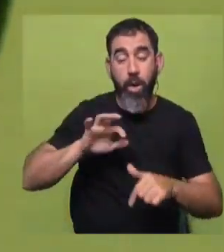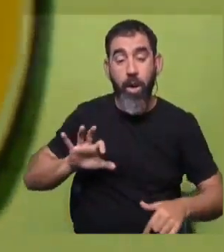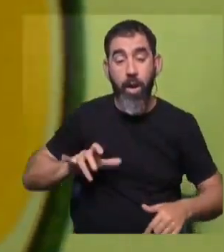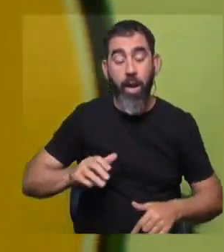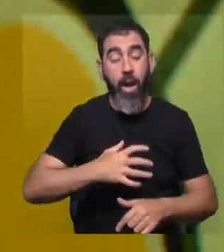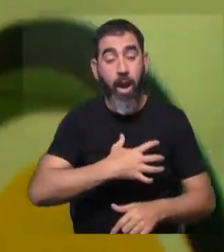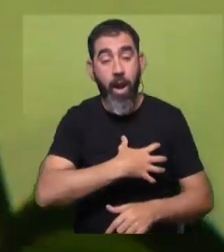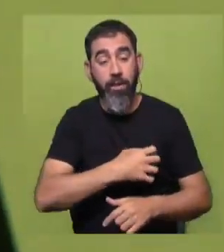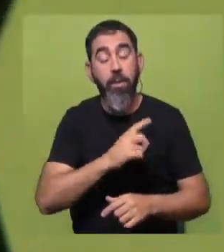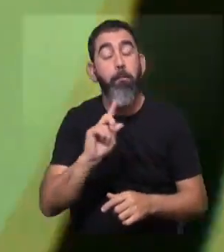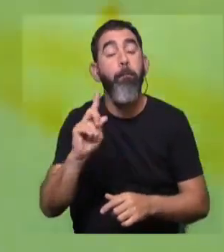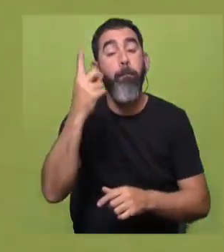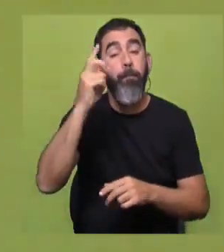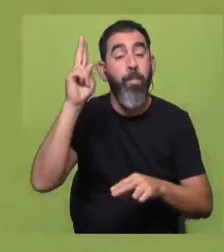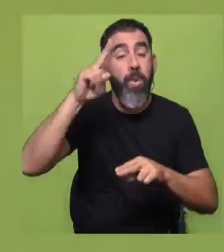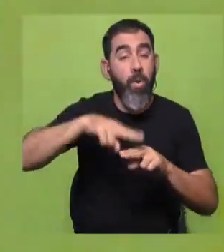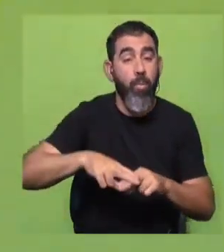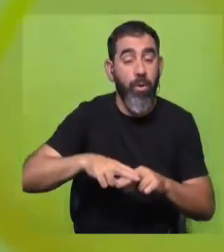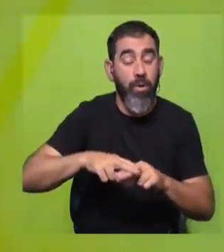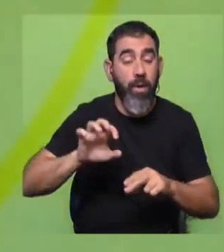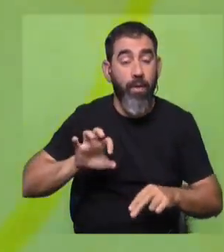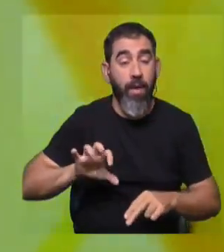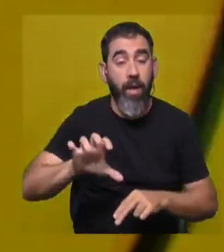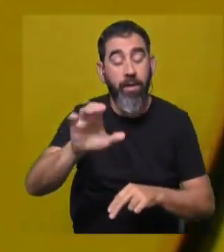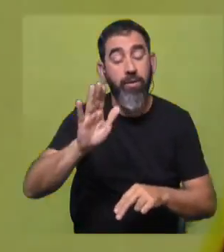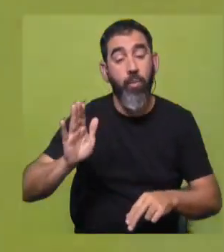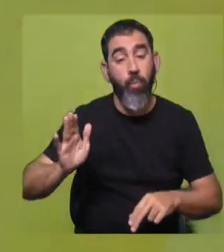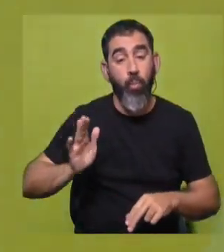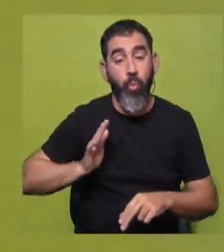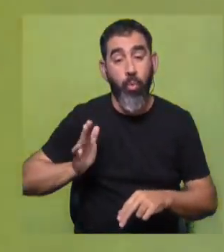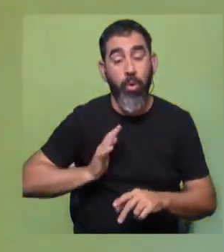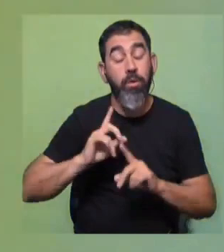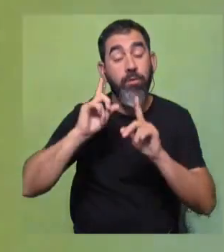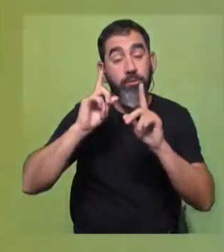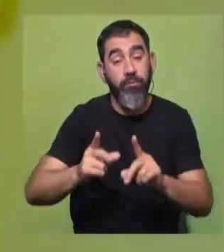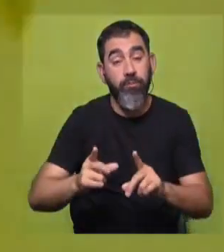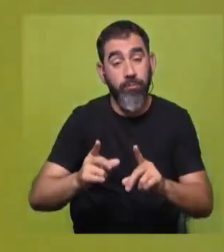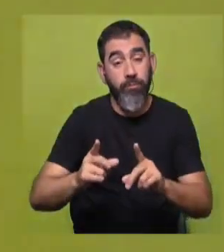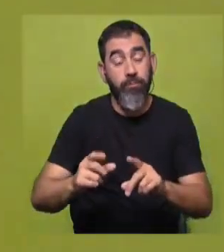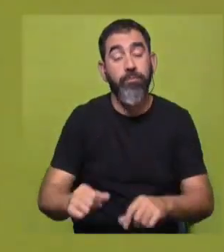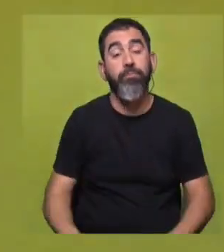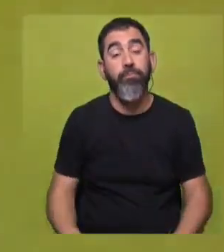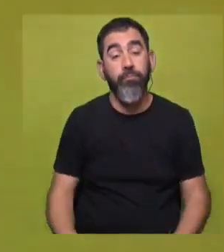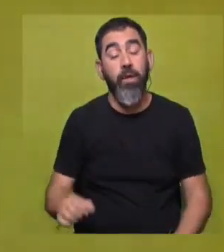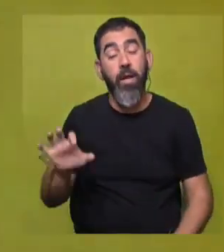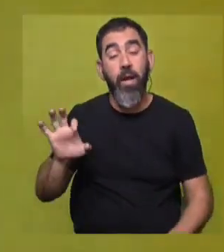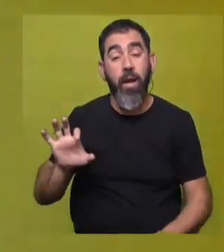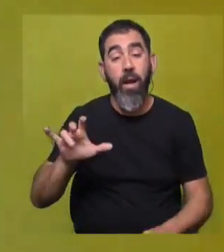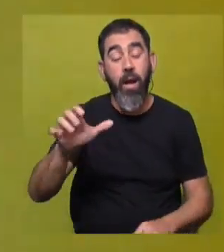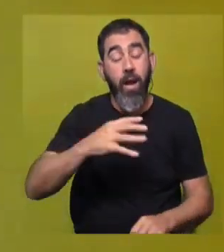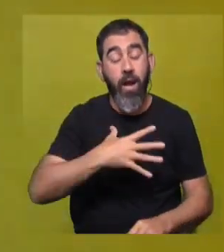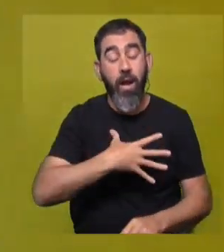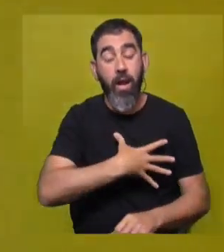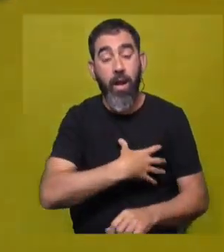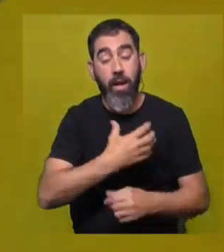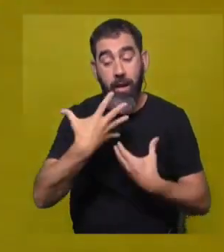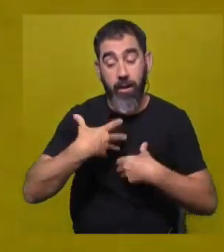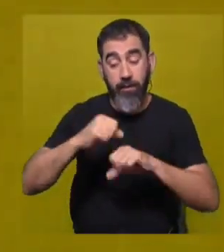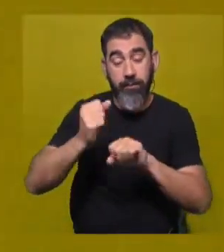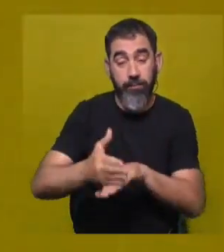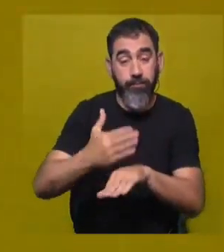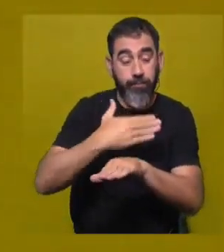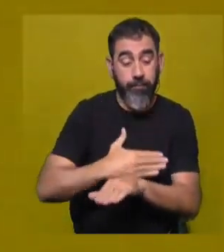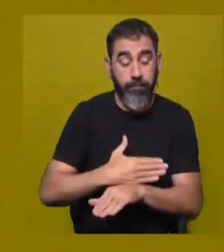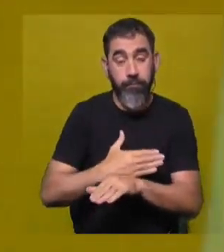mama es la primera causa de mortalidad por cáncer en mujeres. Pero además hay que tener en cuenta que un cáncer de mama detectado a